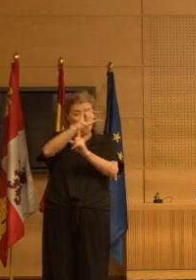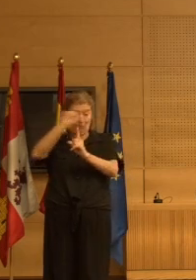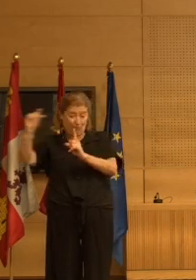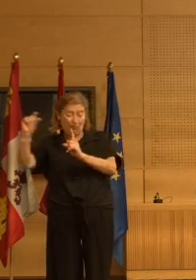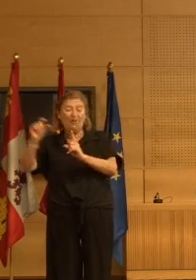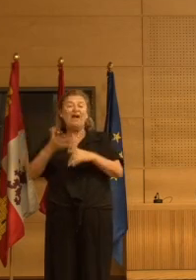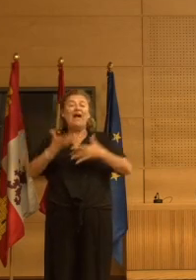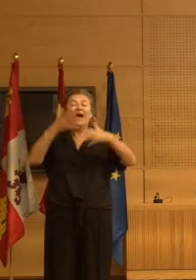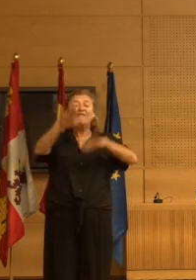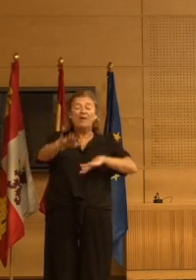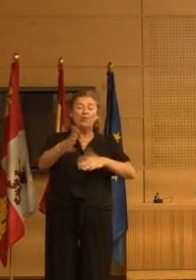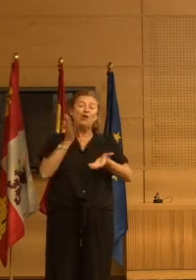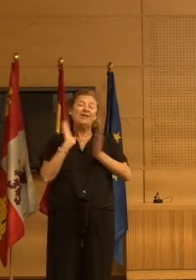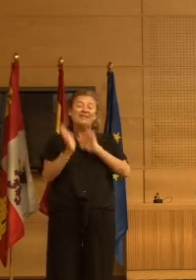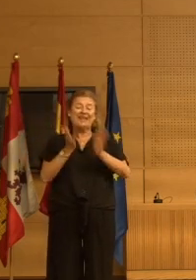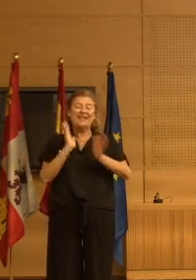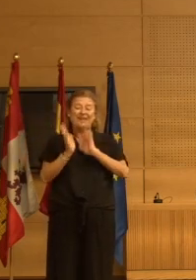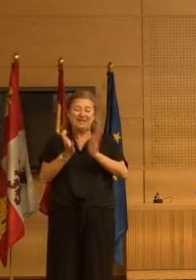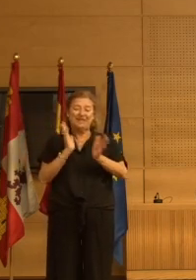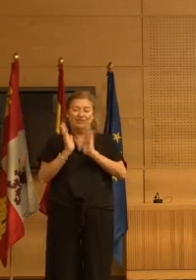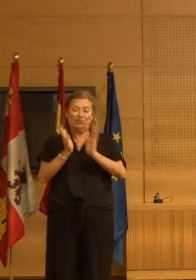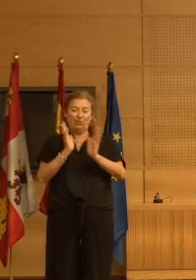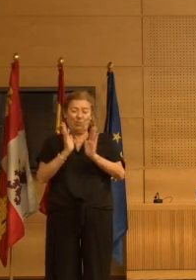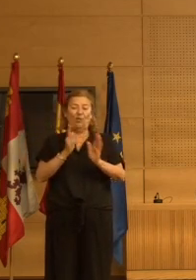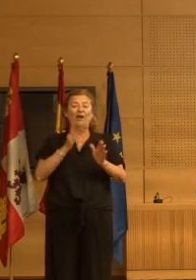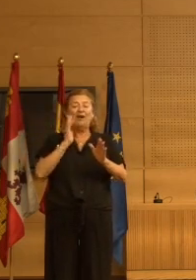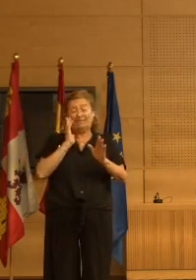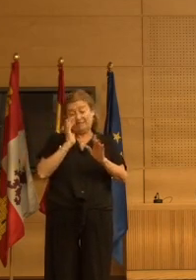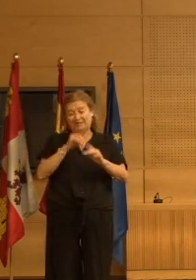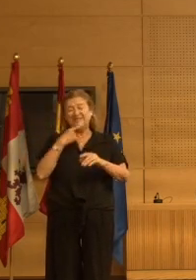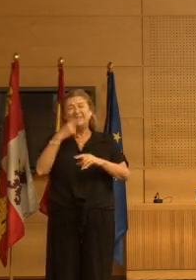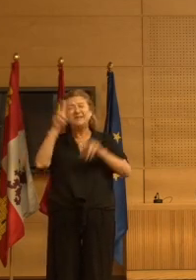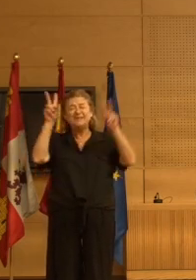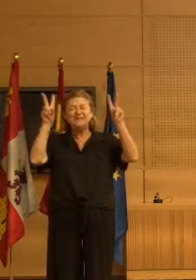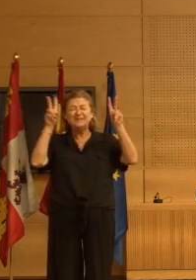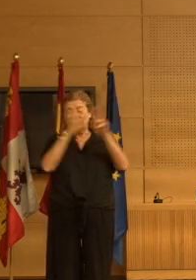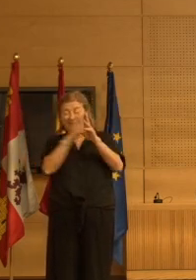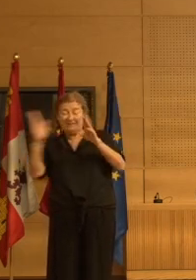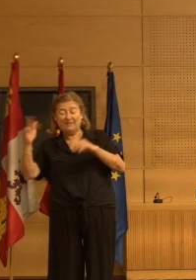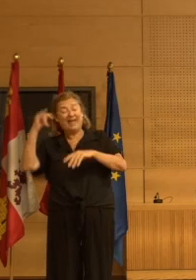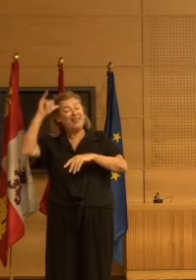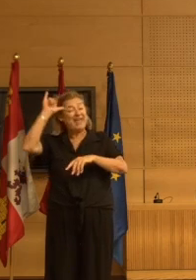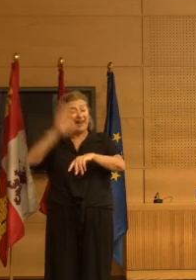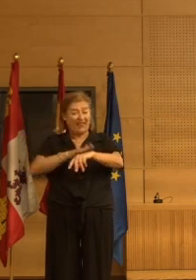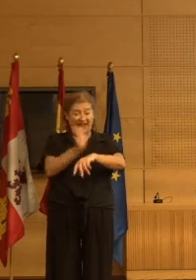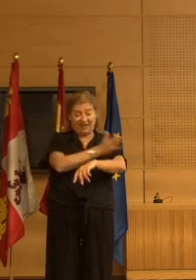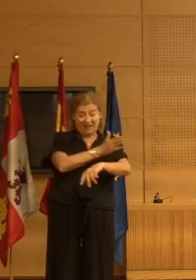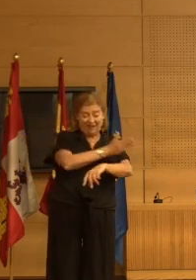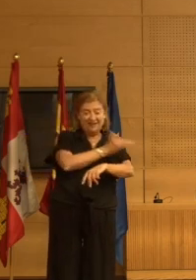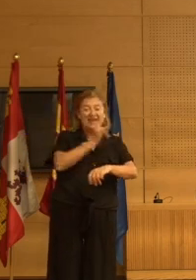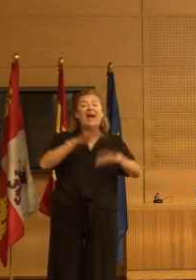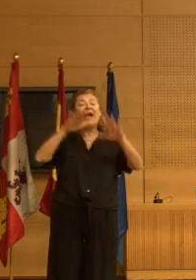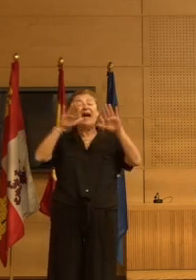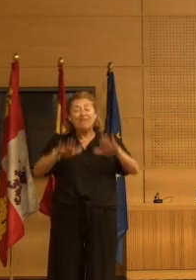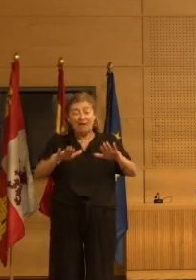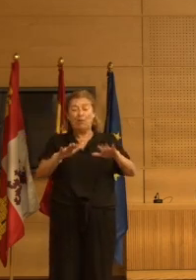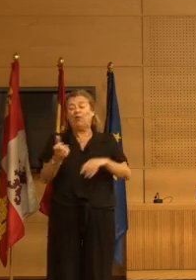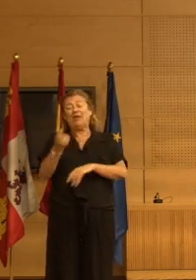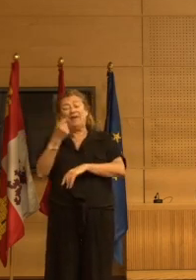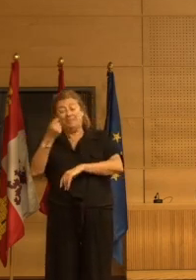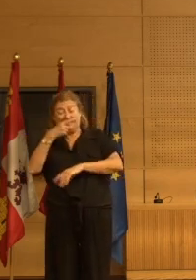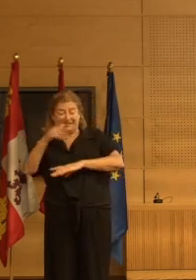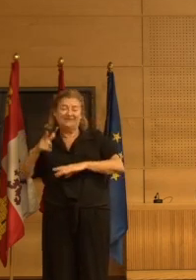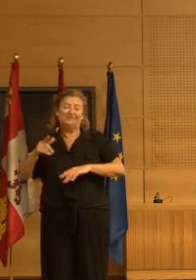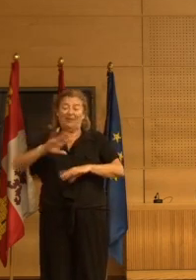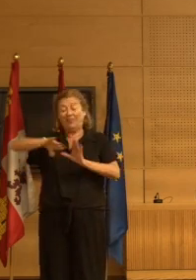A favor del tratamiento estaría el segmento que se sitúa a la izquierda y a favor del placebo el que se